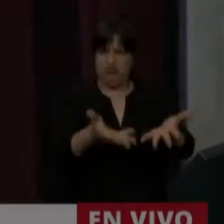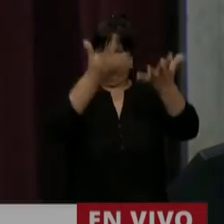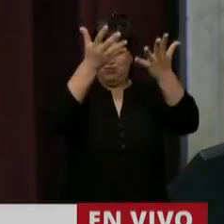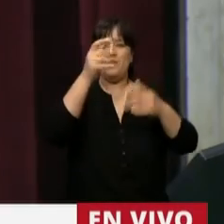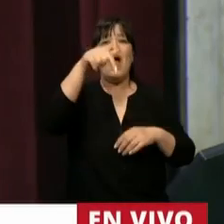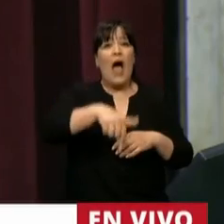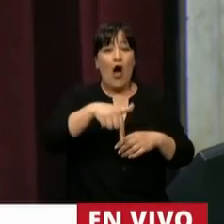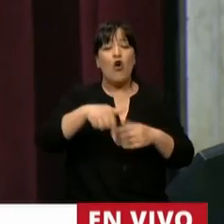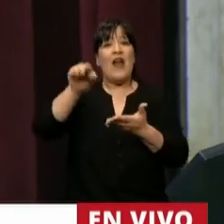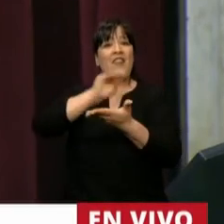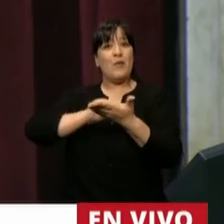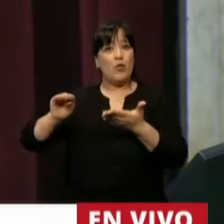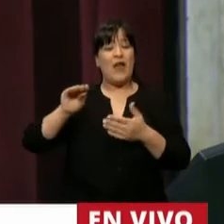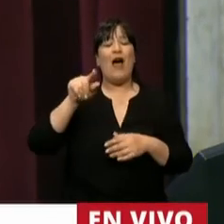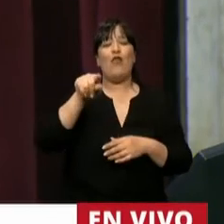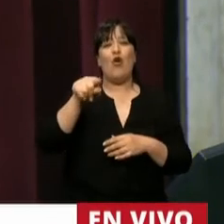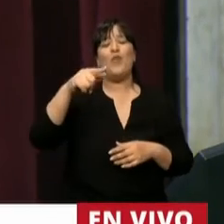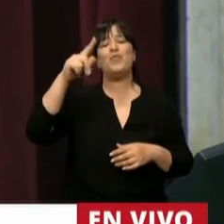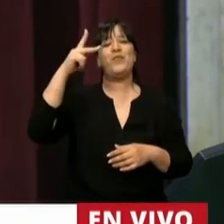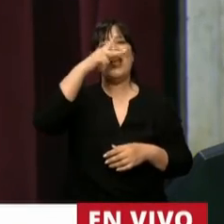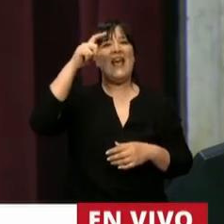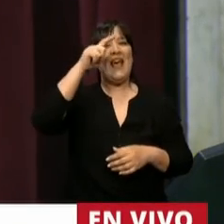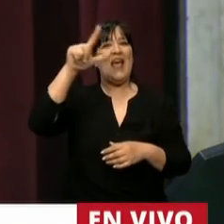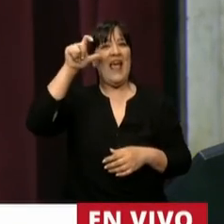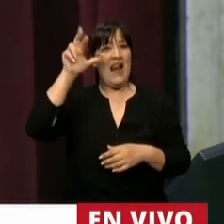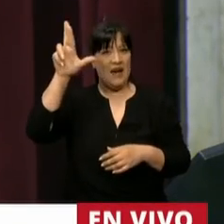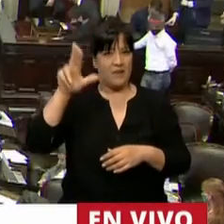Tiene la palabra el diputado Carlos Salomón Heller.